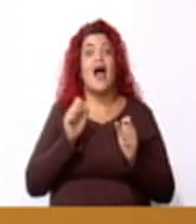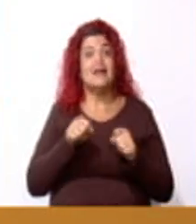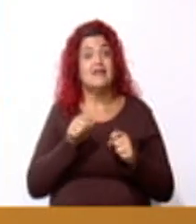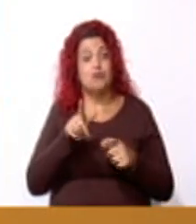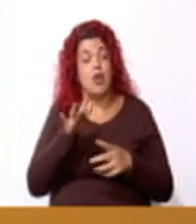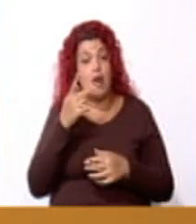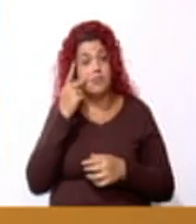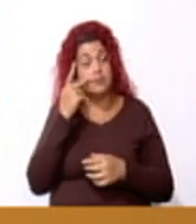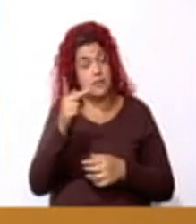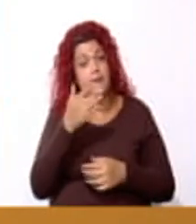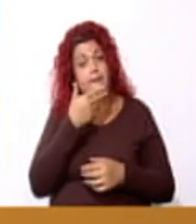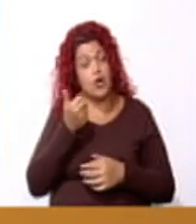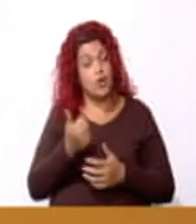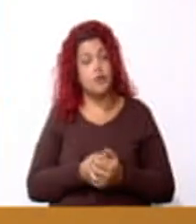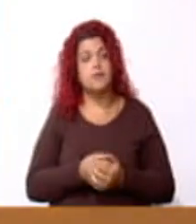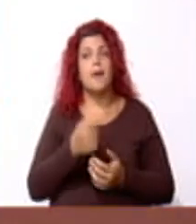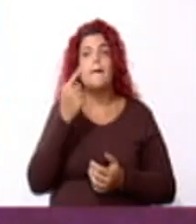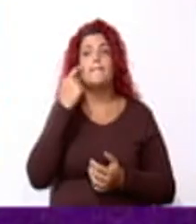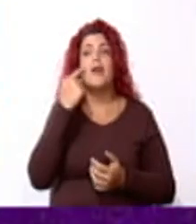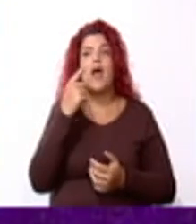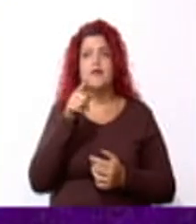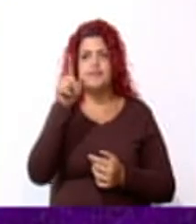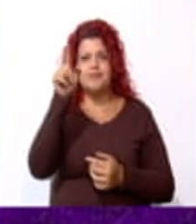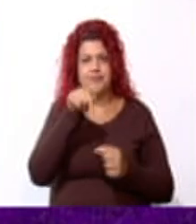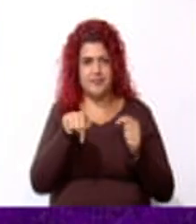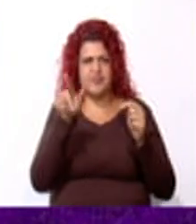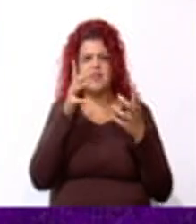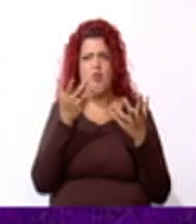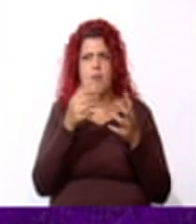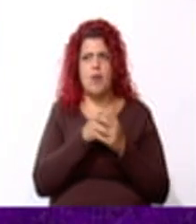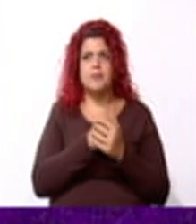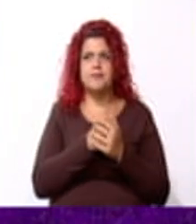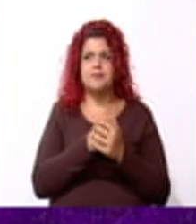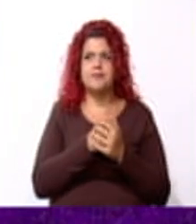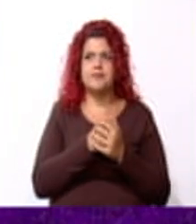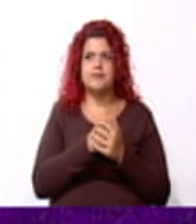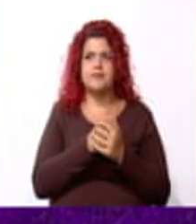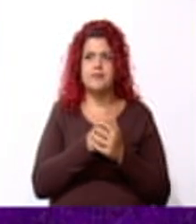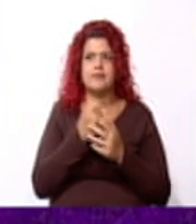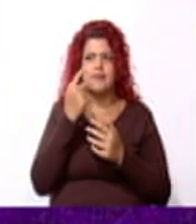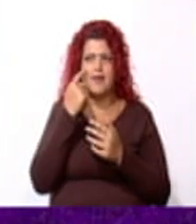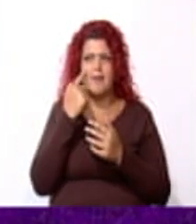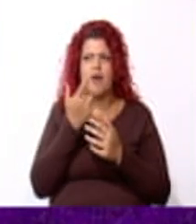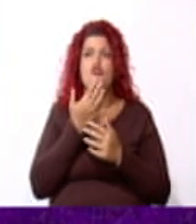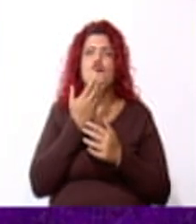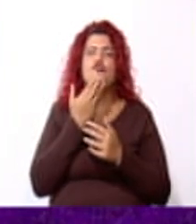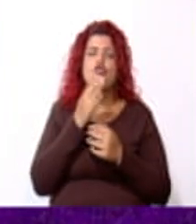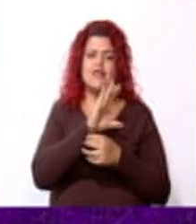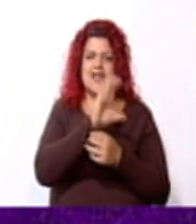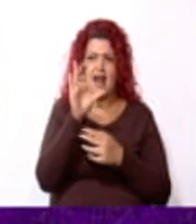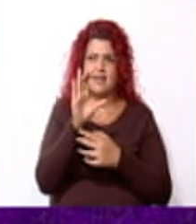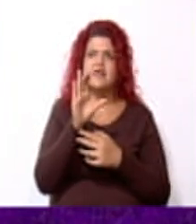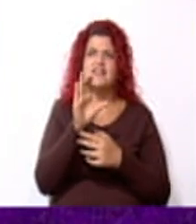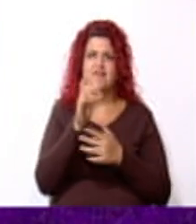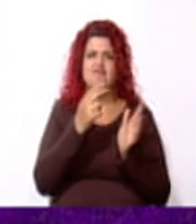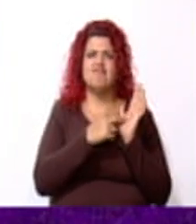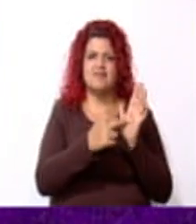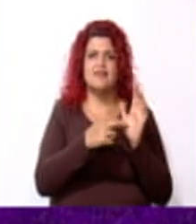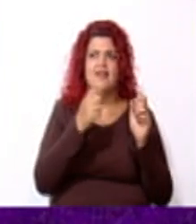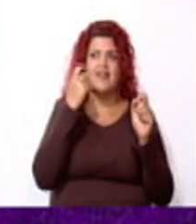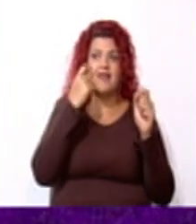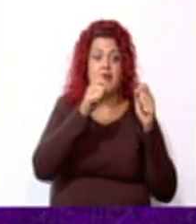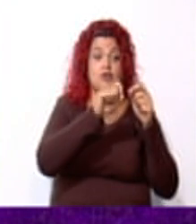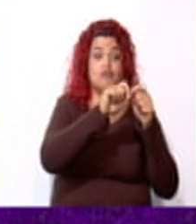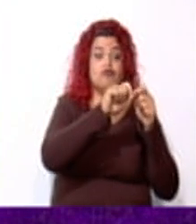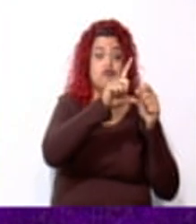visualizar mejor. Entonces, veamos esta imagen, cómo nos van a quedar estas figuritas. Ven, de color celeste tenemos representado el